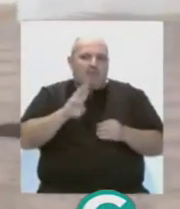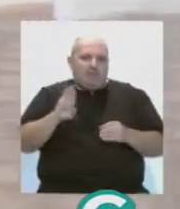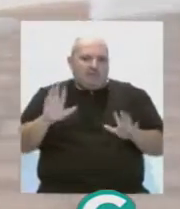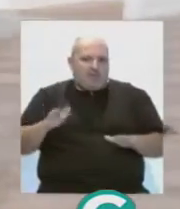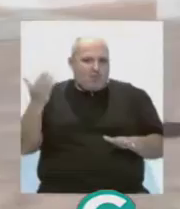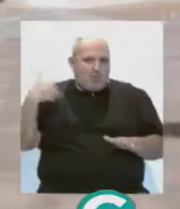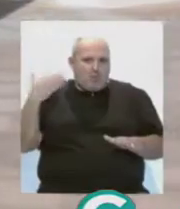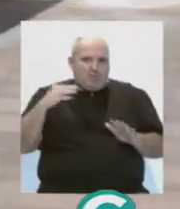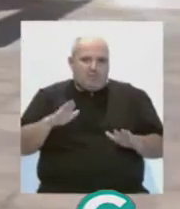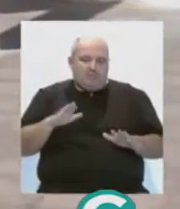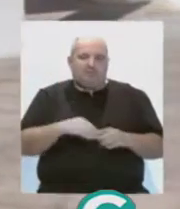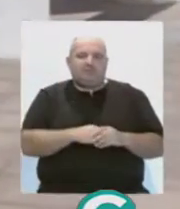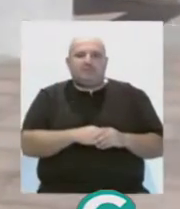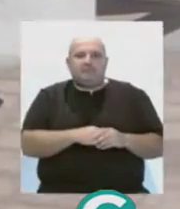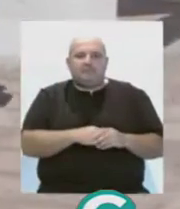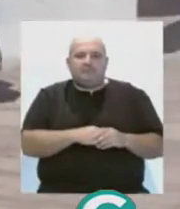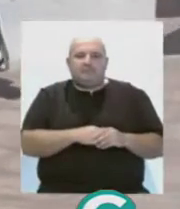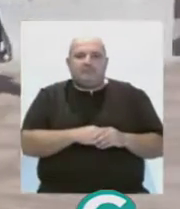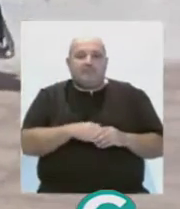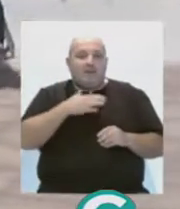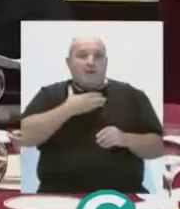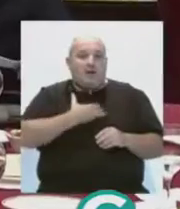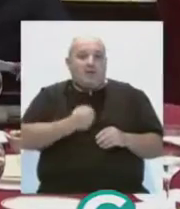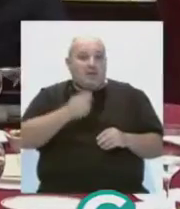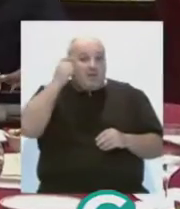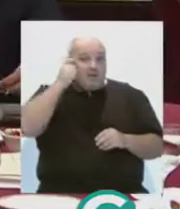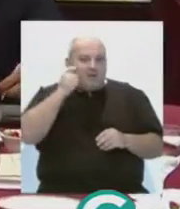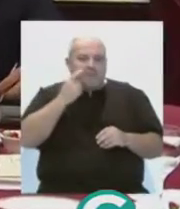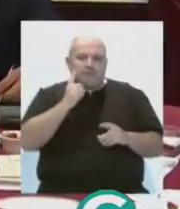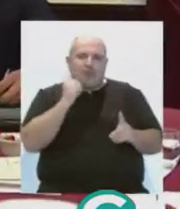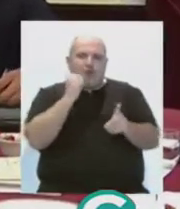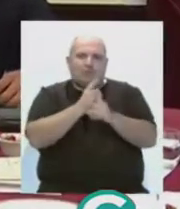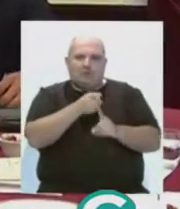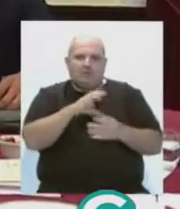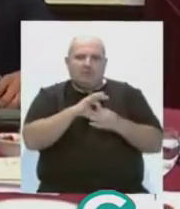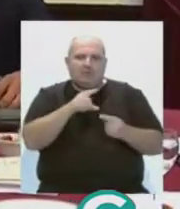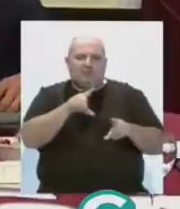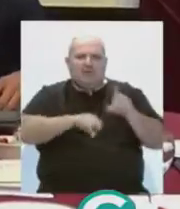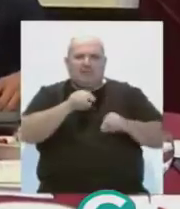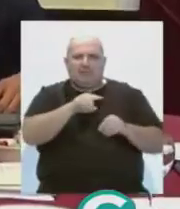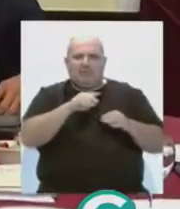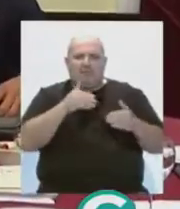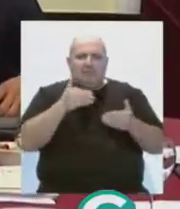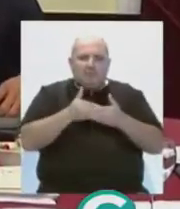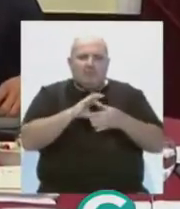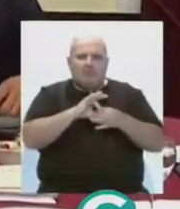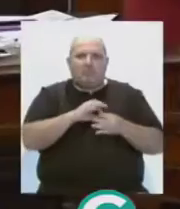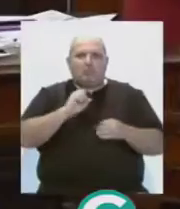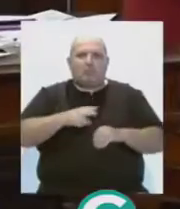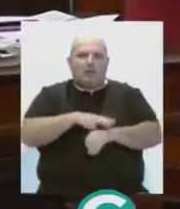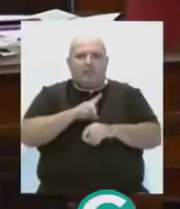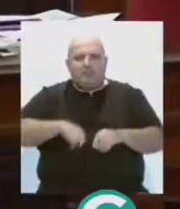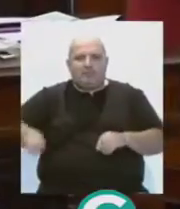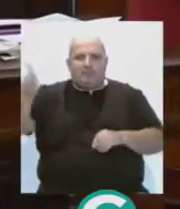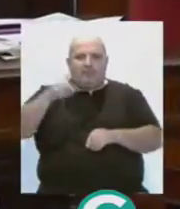Partido Popular al frente del Ejecutivo Central. El alcalde de la ciudad ha criticado esta decisión que se ha cursado a través de la subdelegación